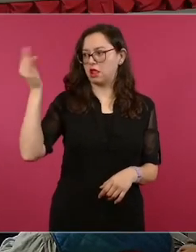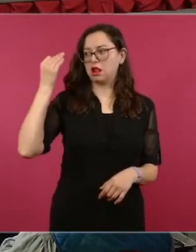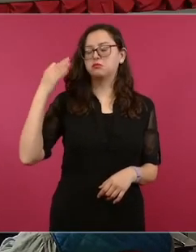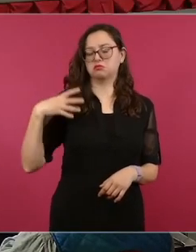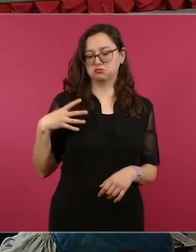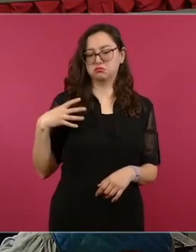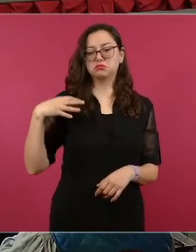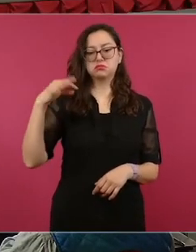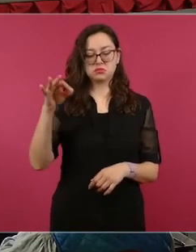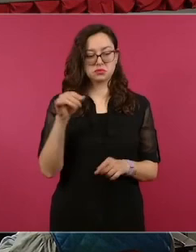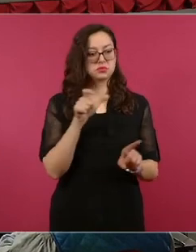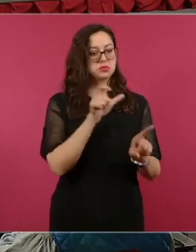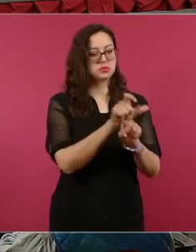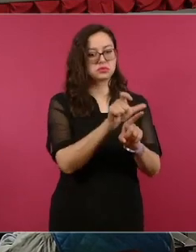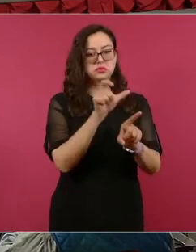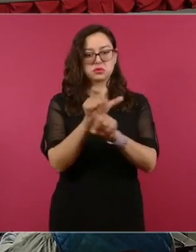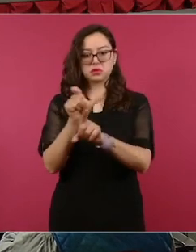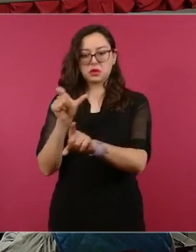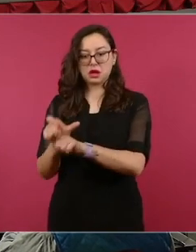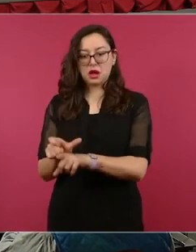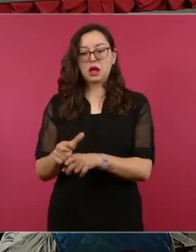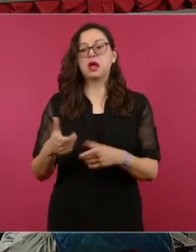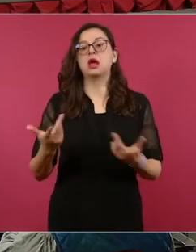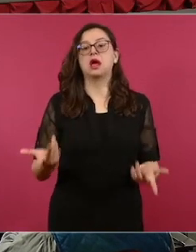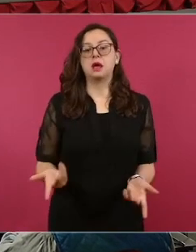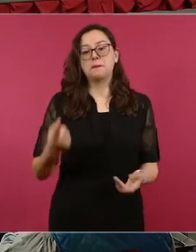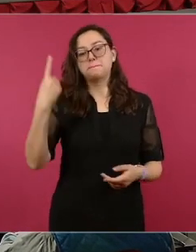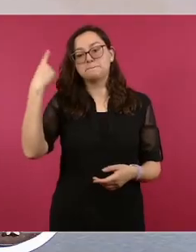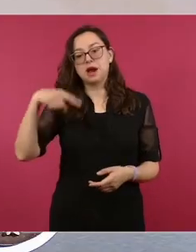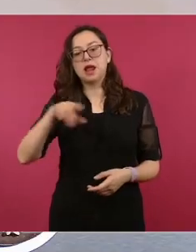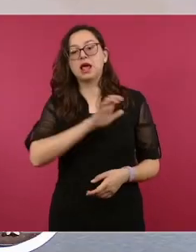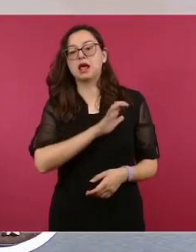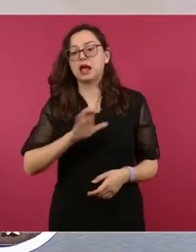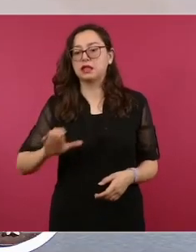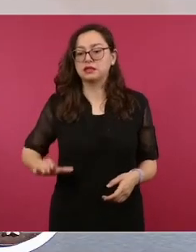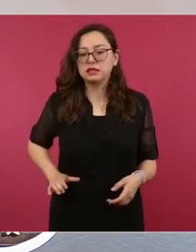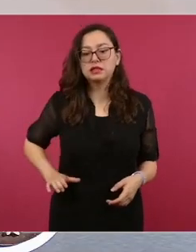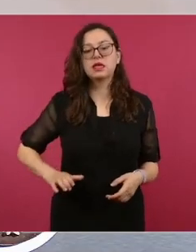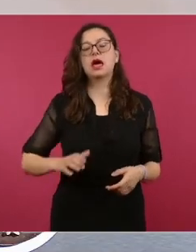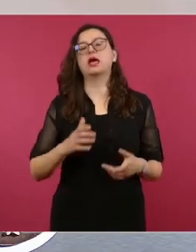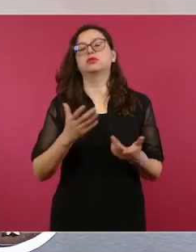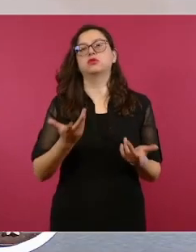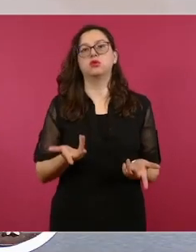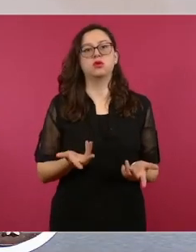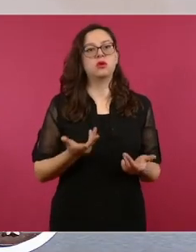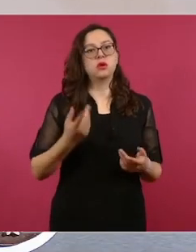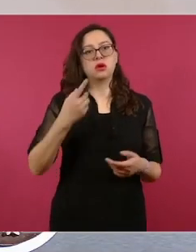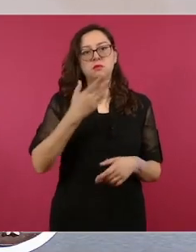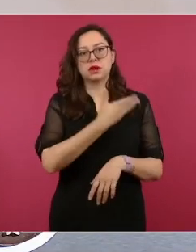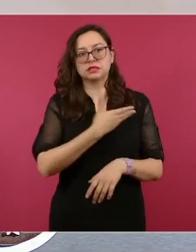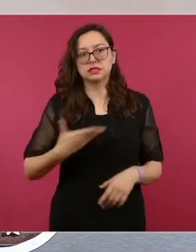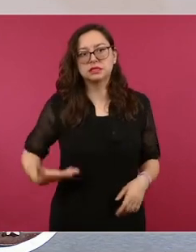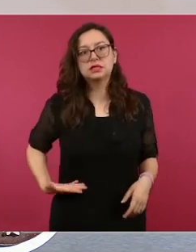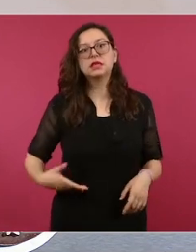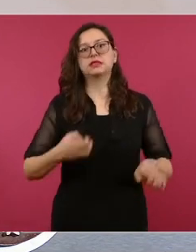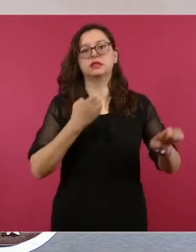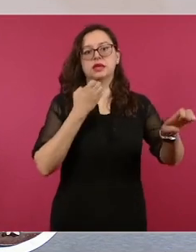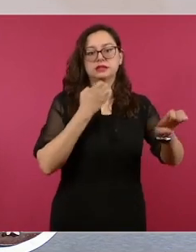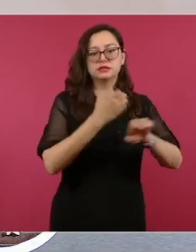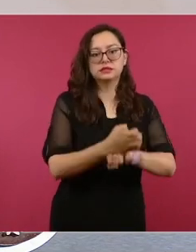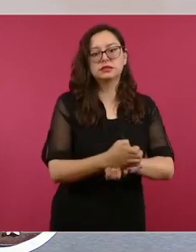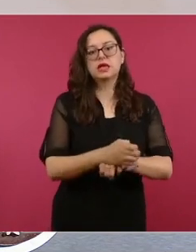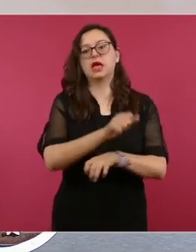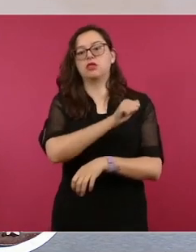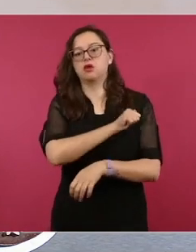República, las nueve gubernaturas estatales y el Congreso de la Unión, en tanto que los gobiernos estatales corresponde hacer lo mismo